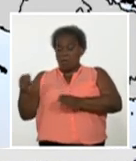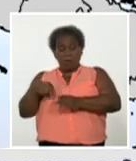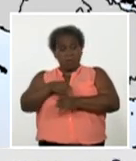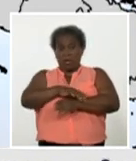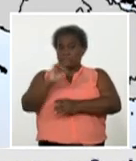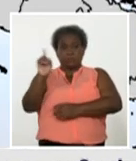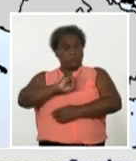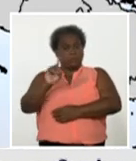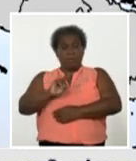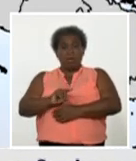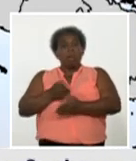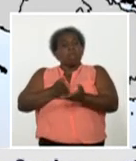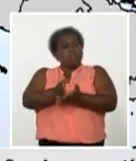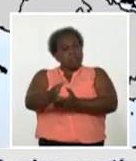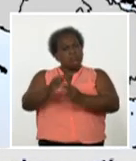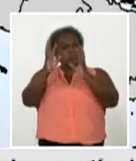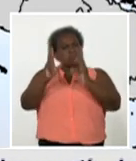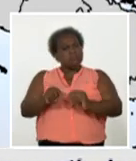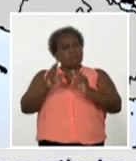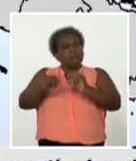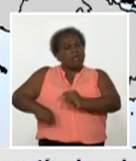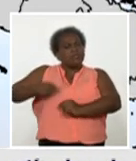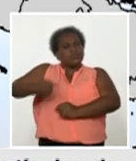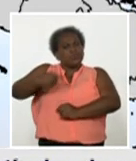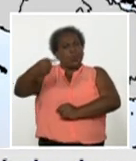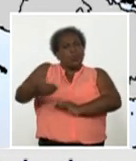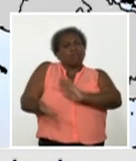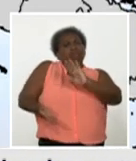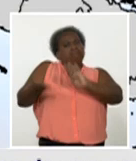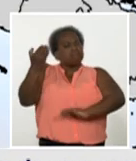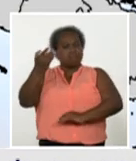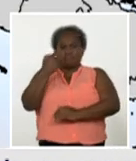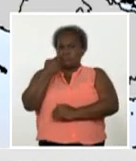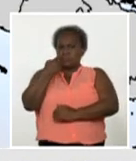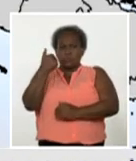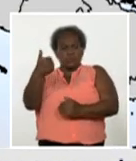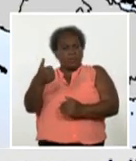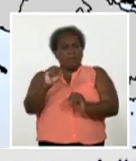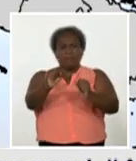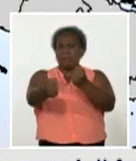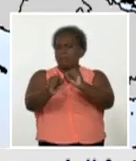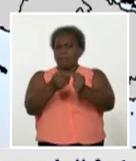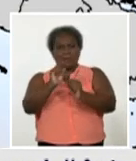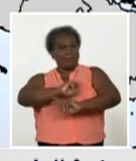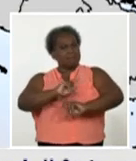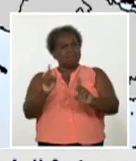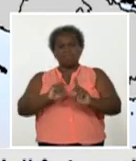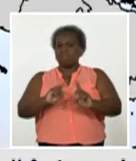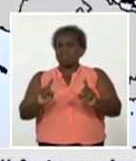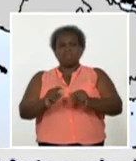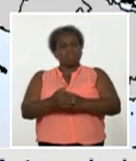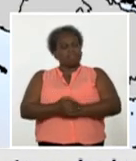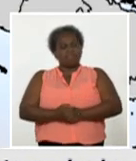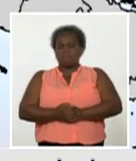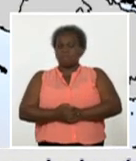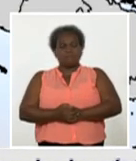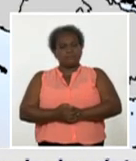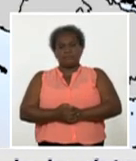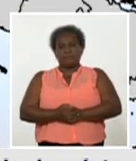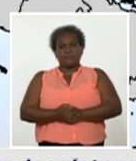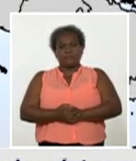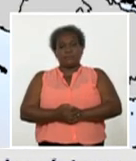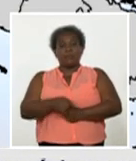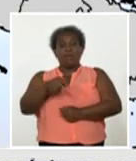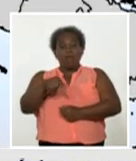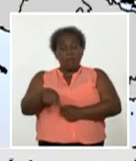cifra de casos diariamente que no evidencia que se esté controlando como se quiere esta enfermedad. Pinar